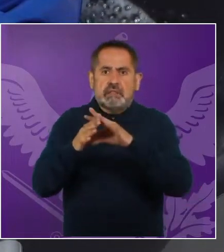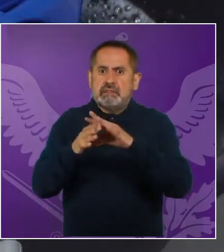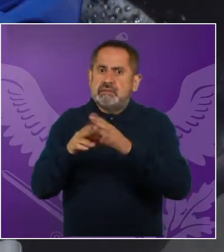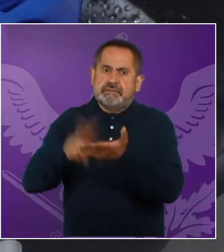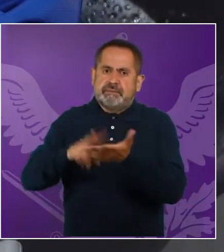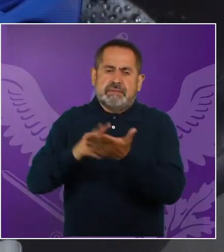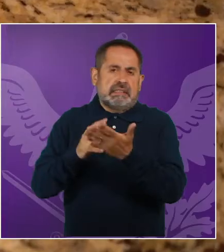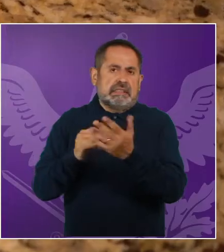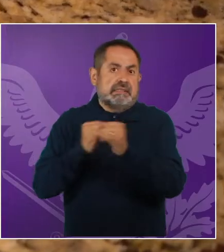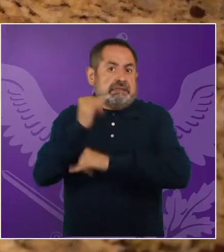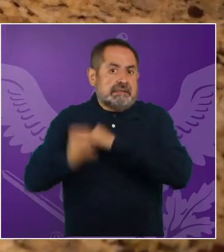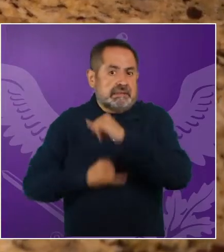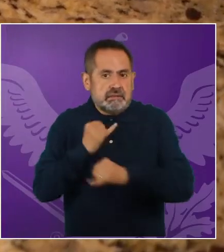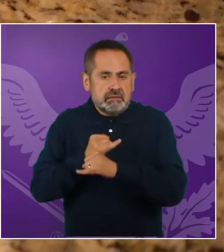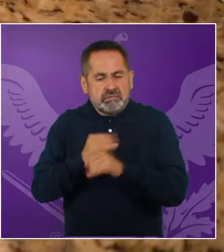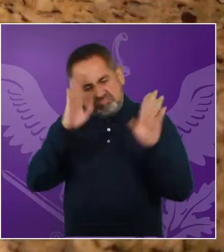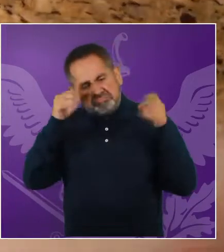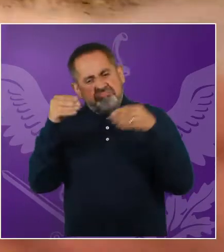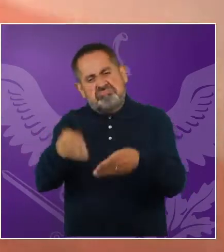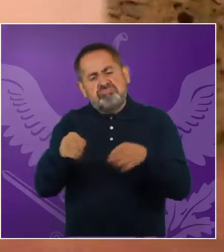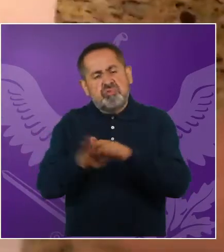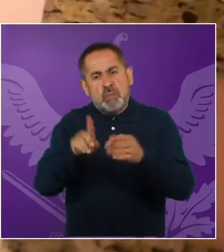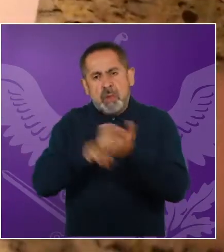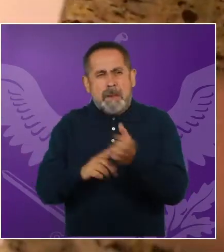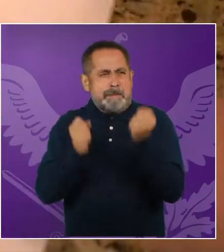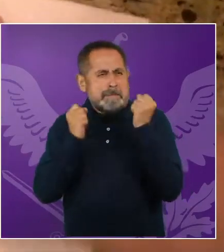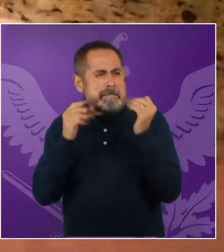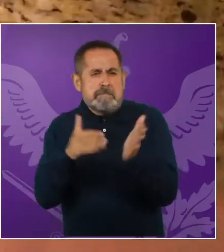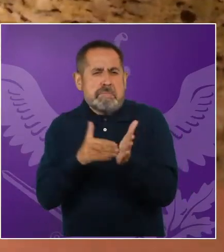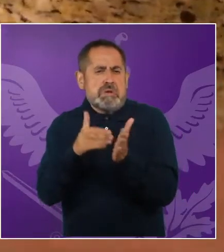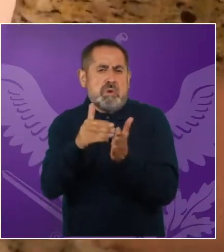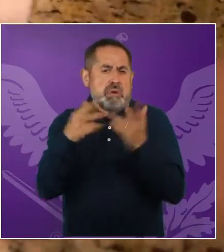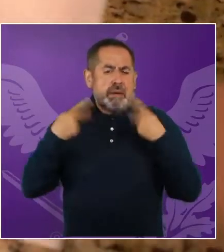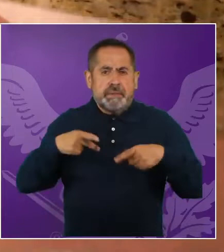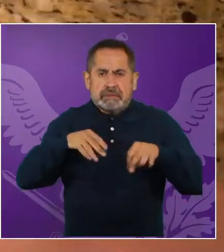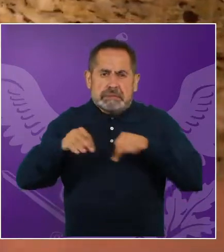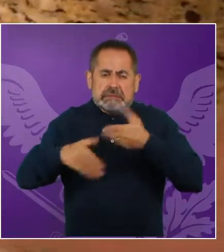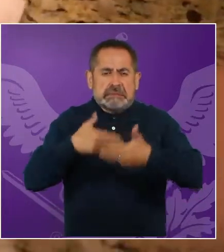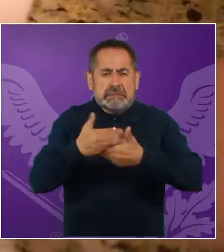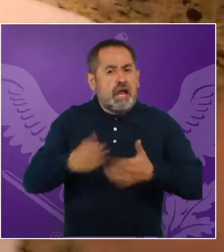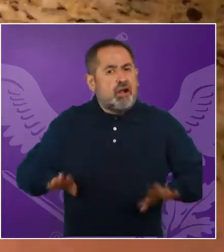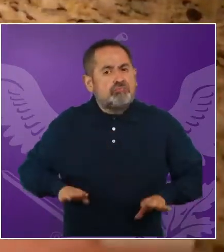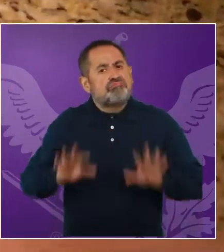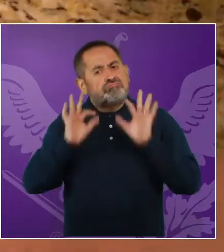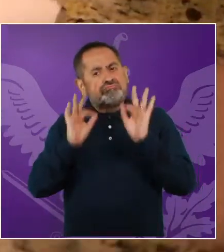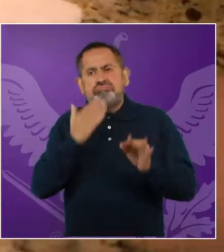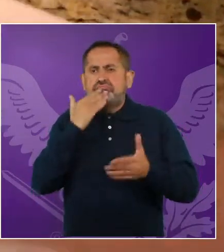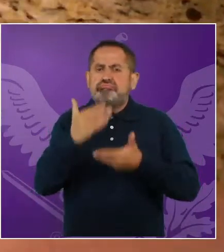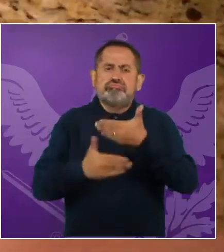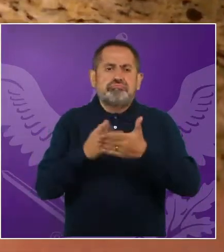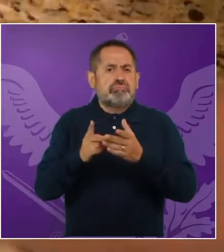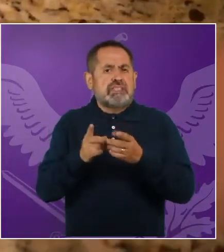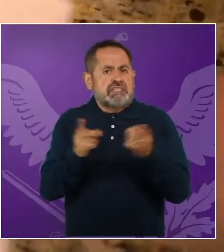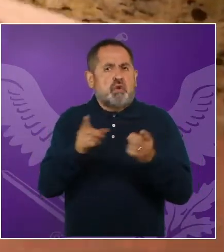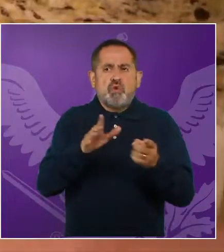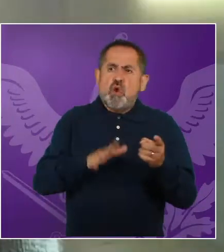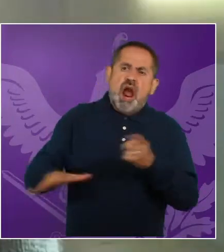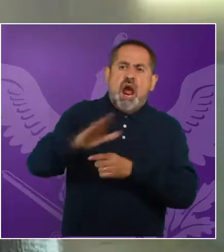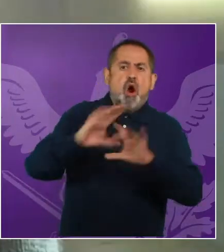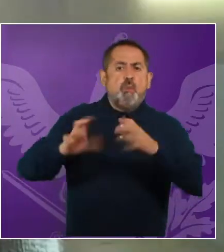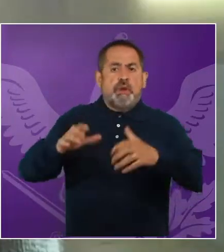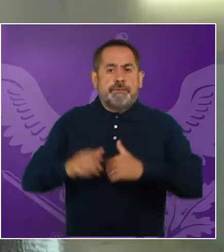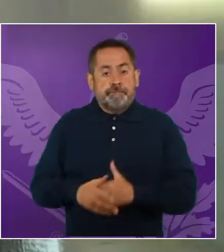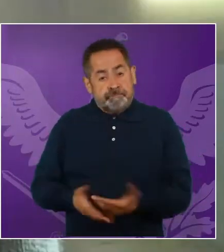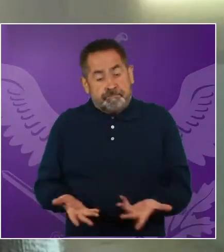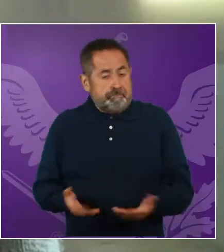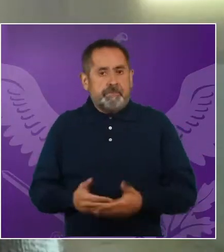nacional e internacional, pues pone la mira en tareas que llevan a cabo millones de personas para garantizar el bienestar y desarrollo de las comunidades.